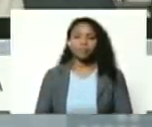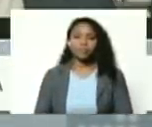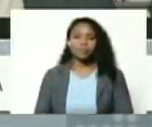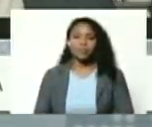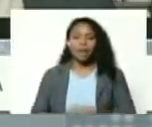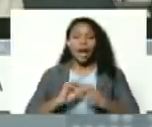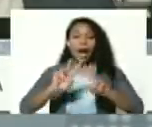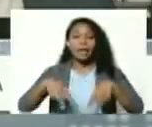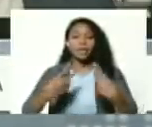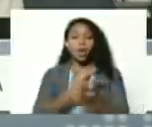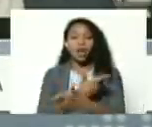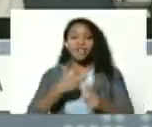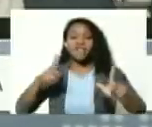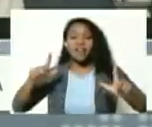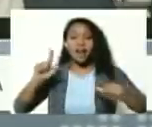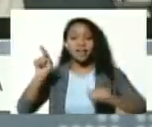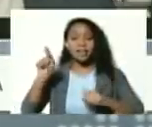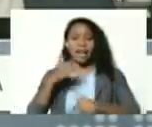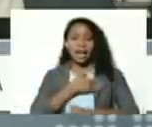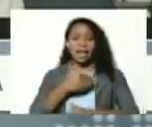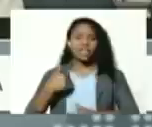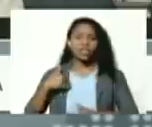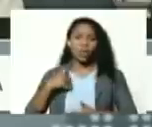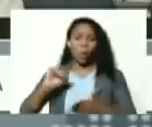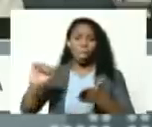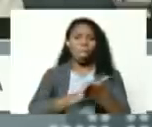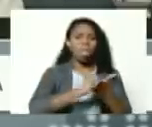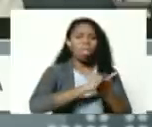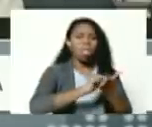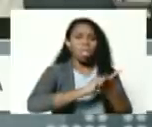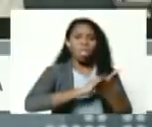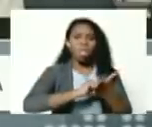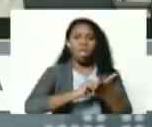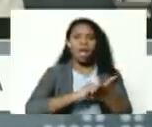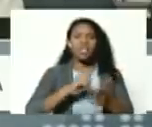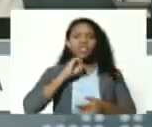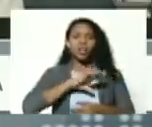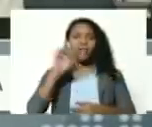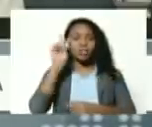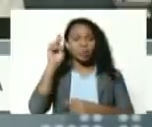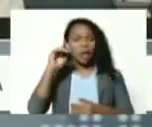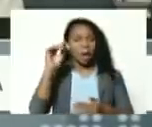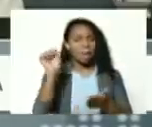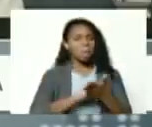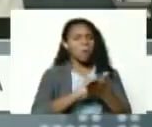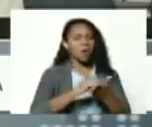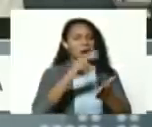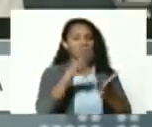neoliberalismo pretendió borrar la historia cuando profesor Alexander Torres